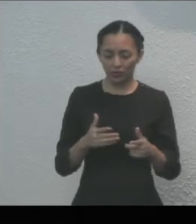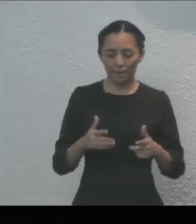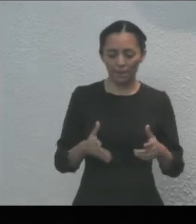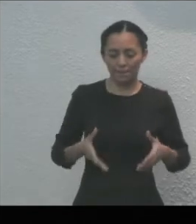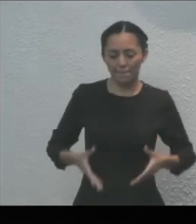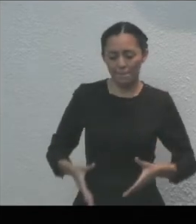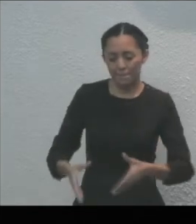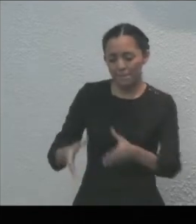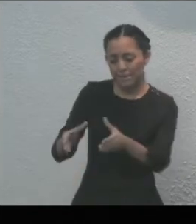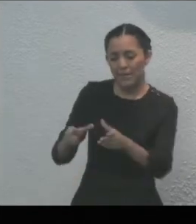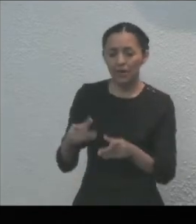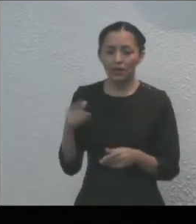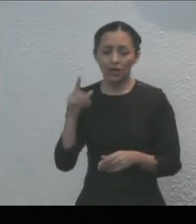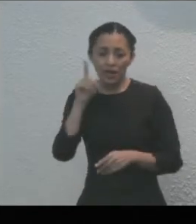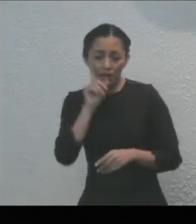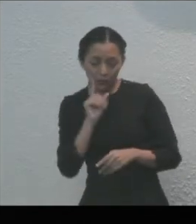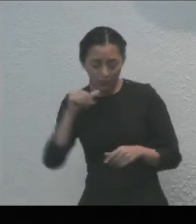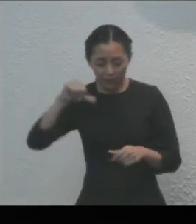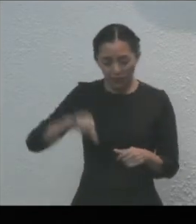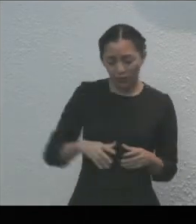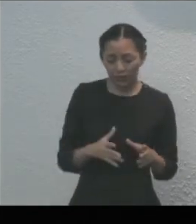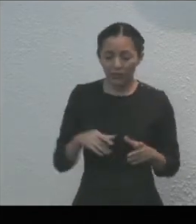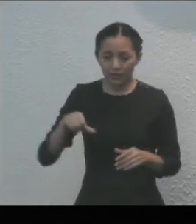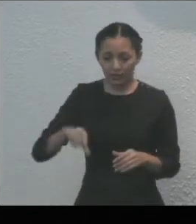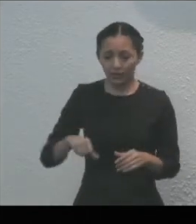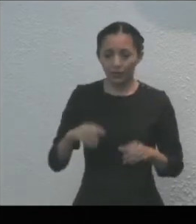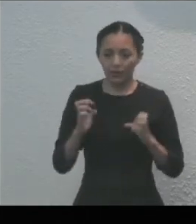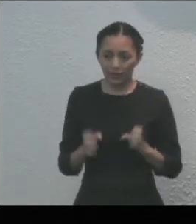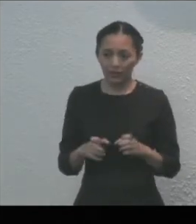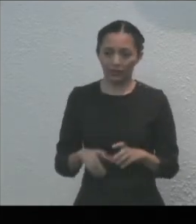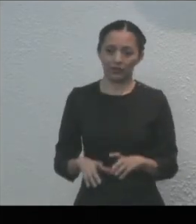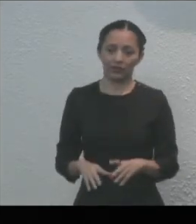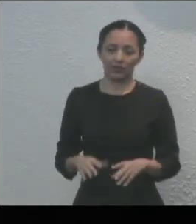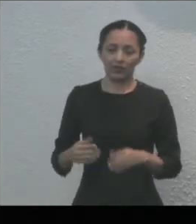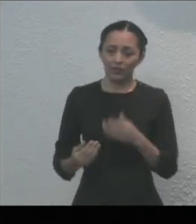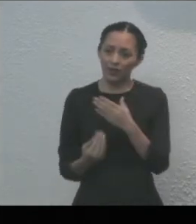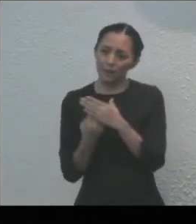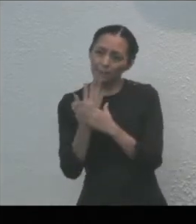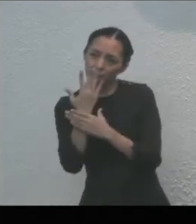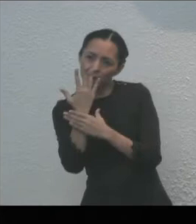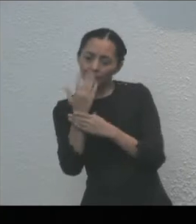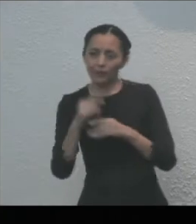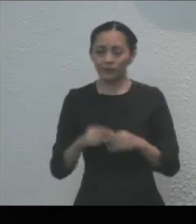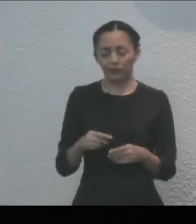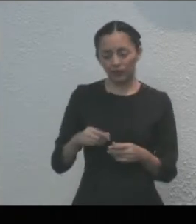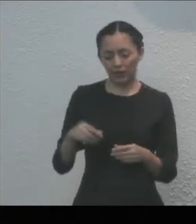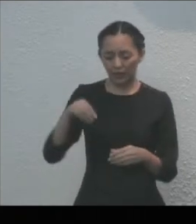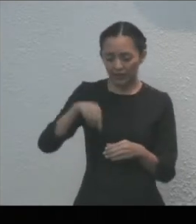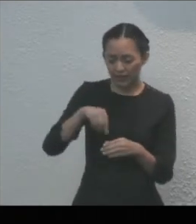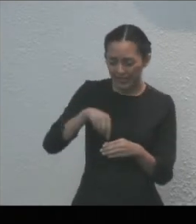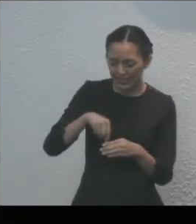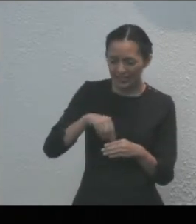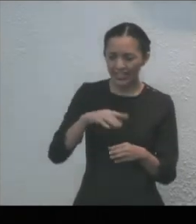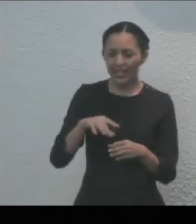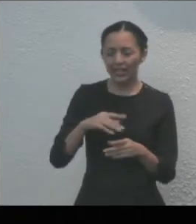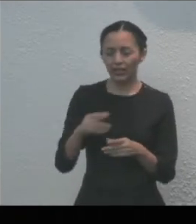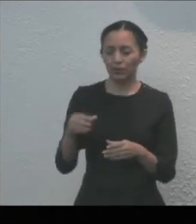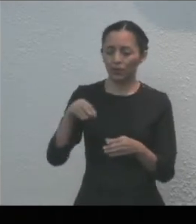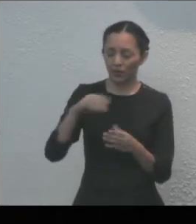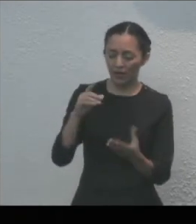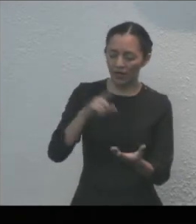a las mujeres que hoy estamos aquí, esta mañana en esta ceremonia, tanto adentro como fuera de pleno. Muchas gracias,